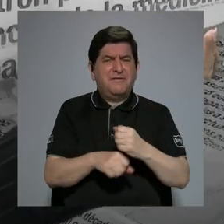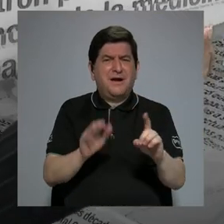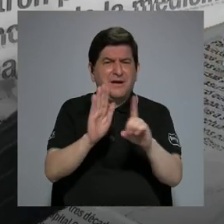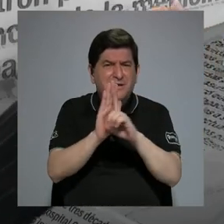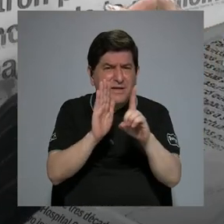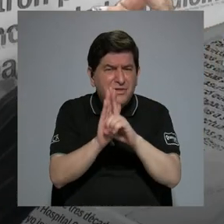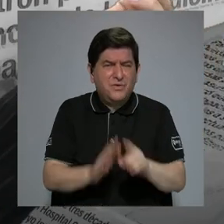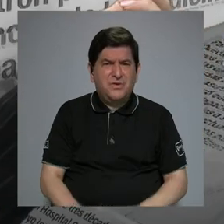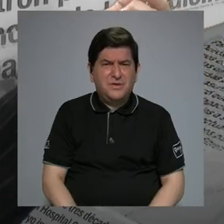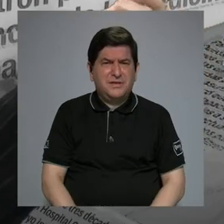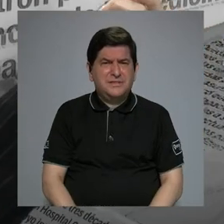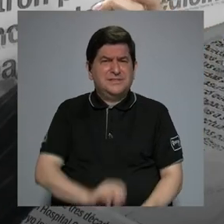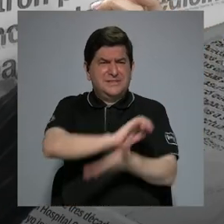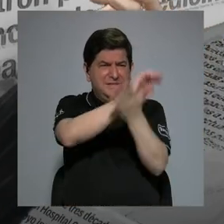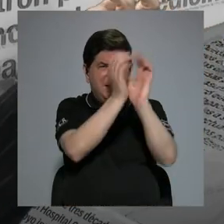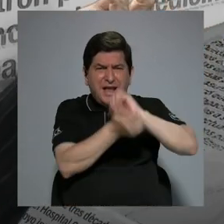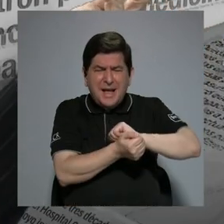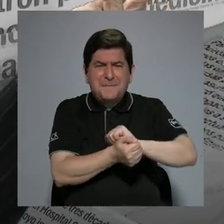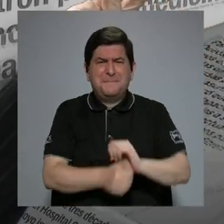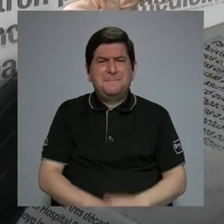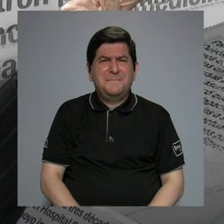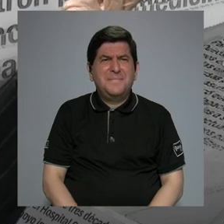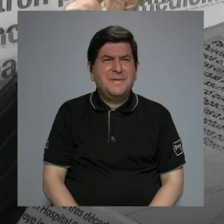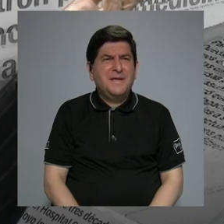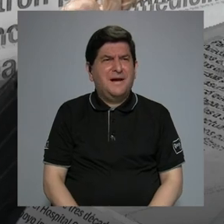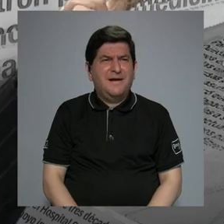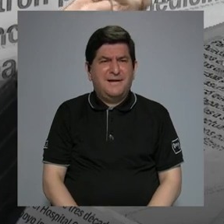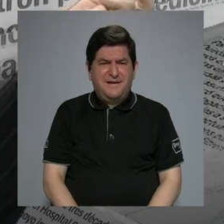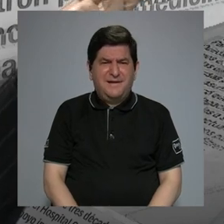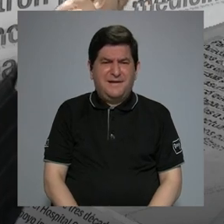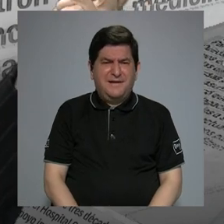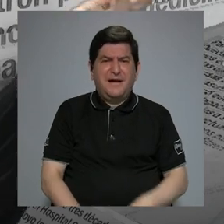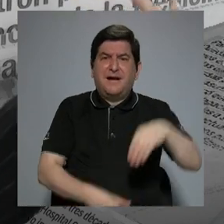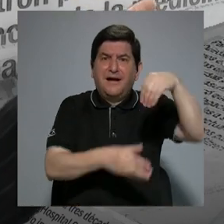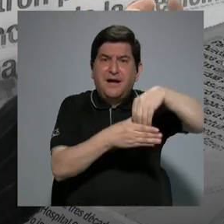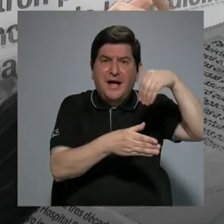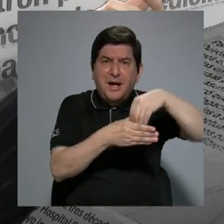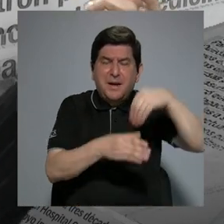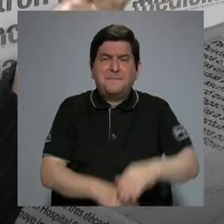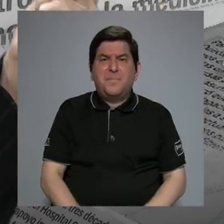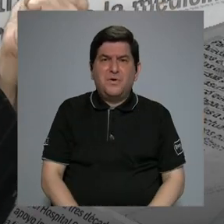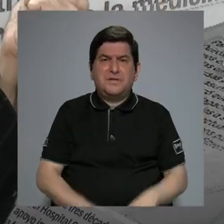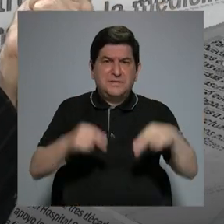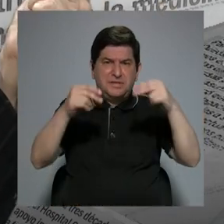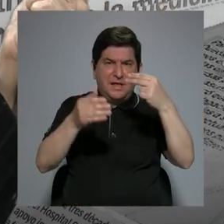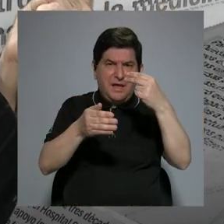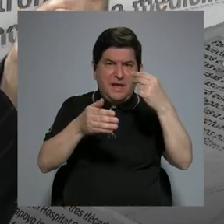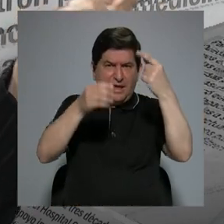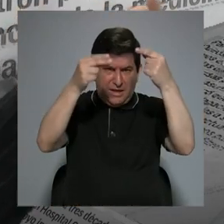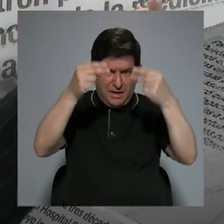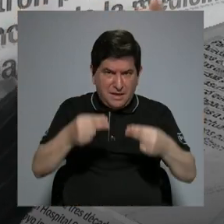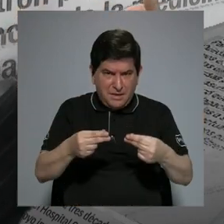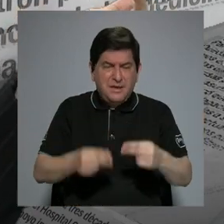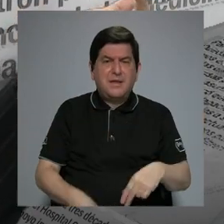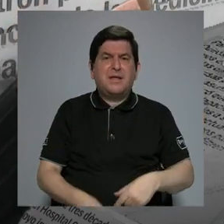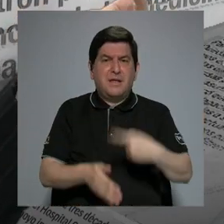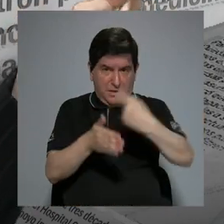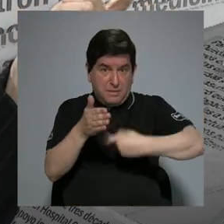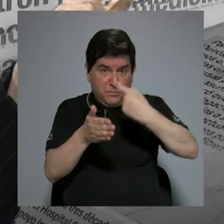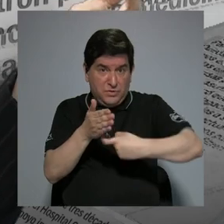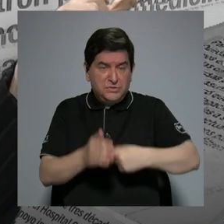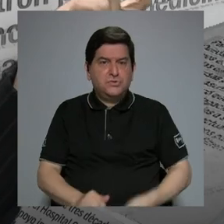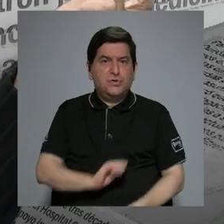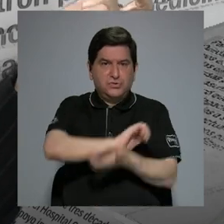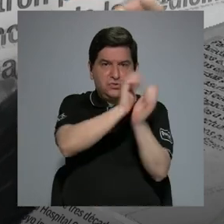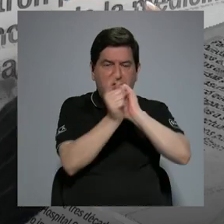laborales, vienen a cambiar paradigmas de aporte a la hacienda pública, y viene a cambiar paradigmas también